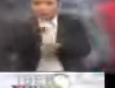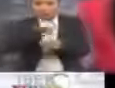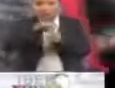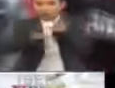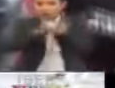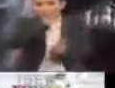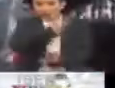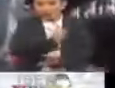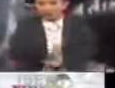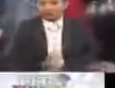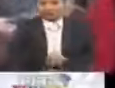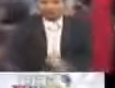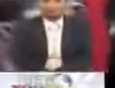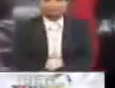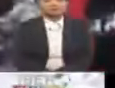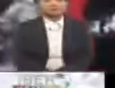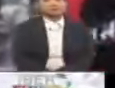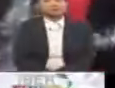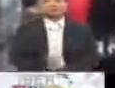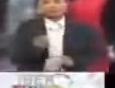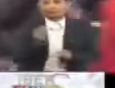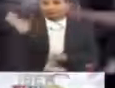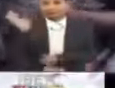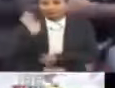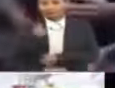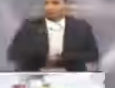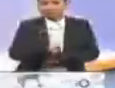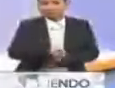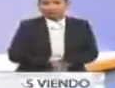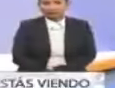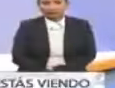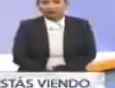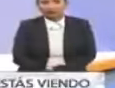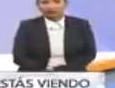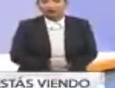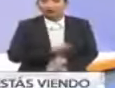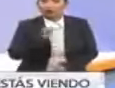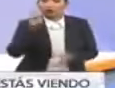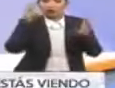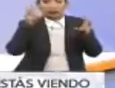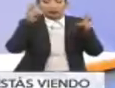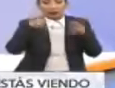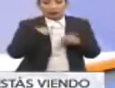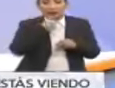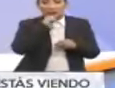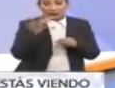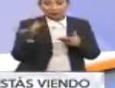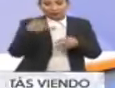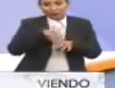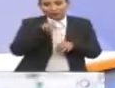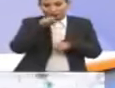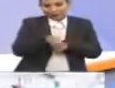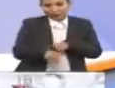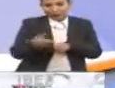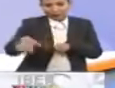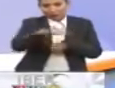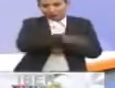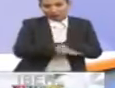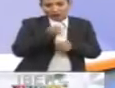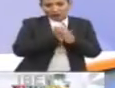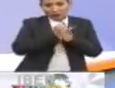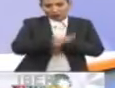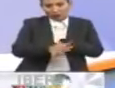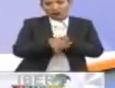electoral. Un saludo. Vamos a otros asuntos, por cierto, me incorporo precisamente a este espacio